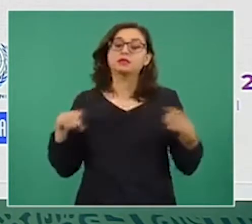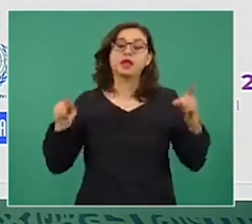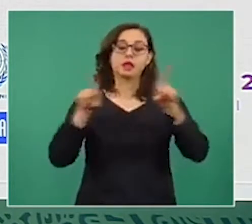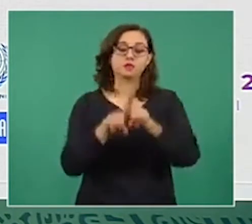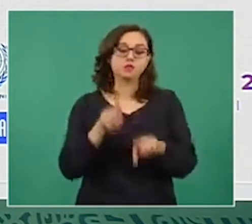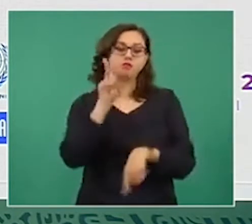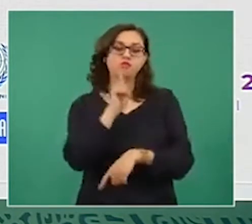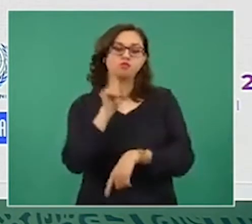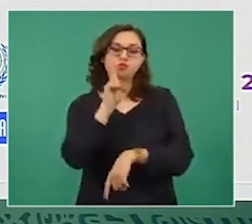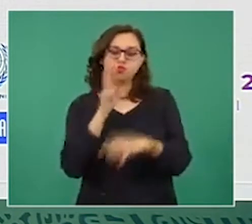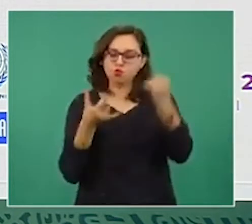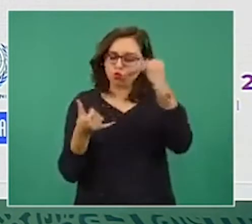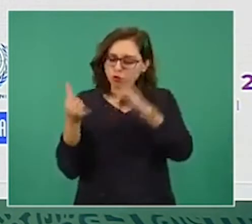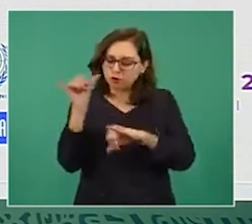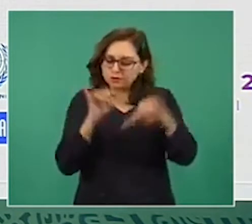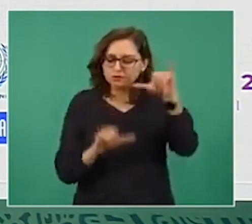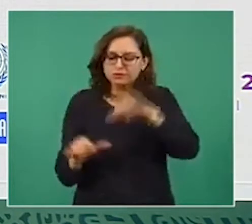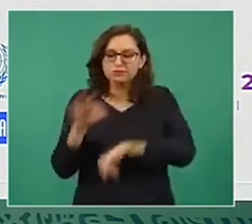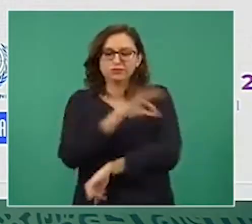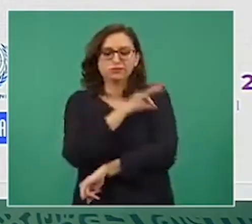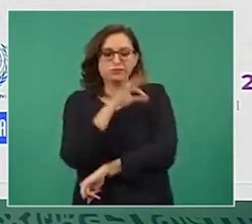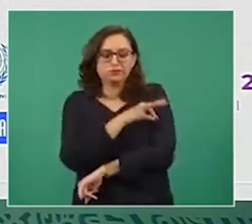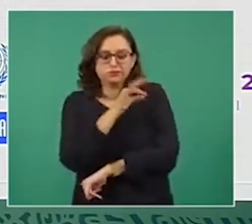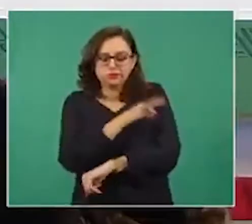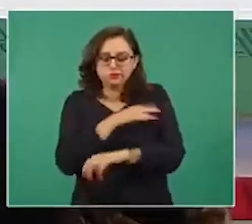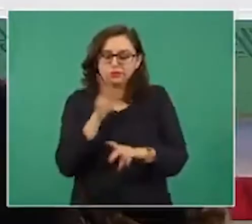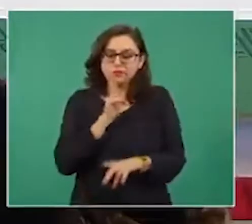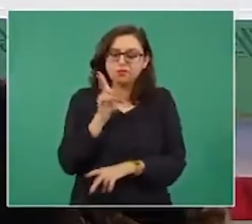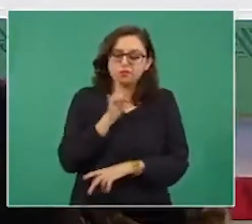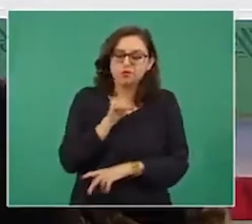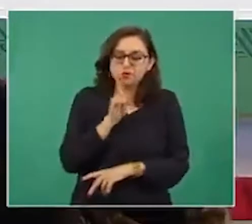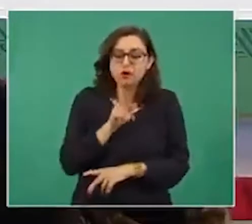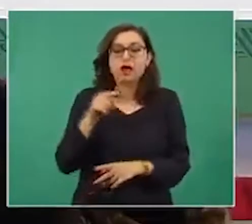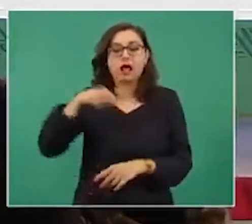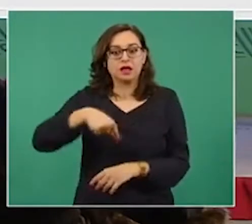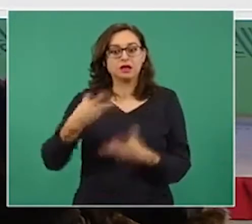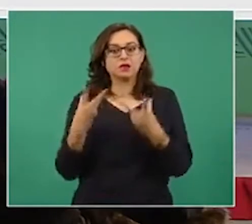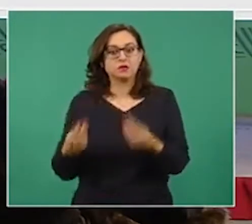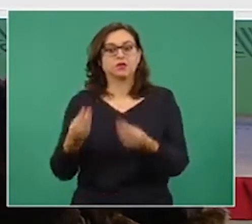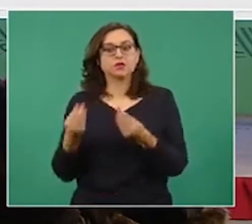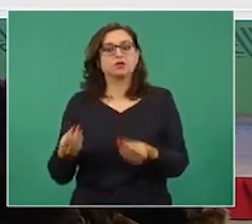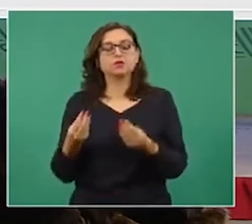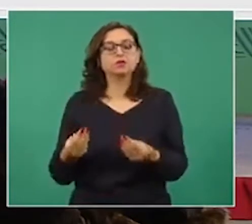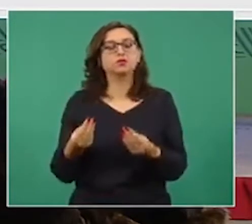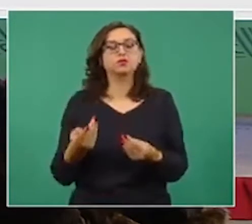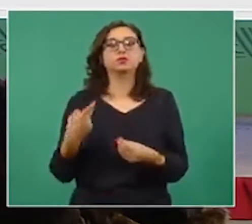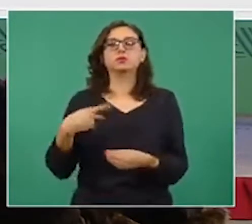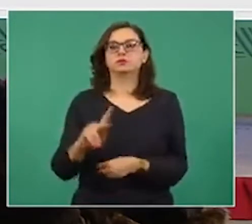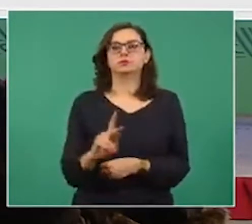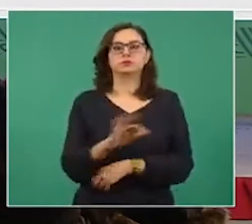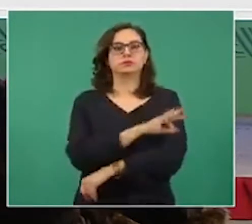Latina y el Caribe es donde más ensayos clínicos se hicieron de vacunas, pero donde llegaron más tarde las vacunas.